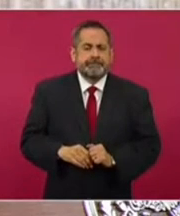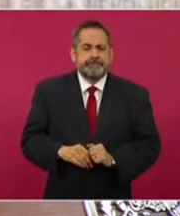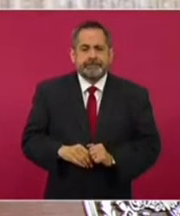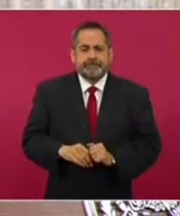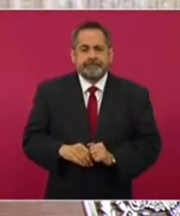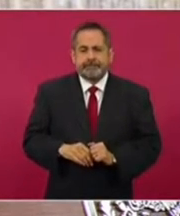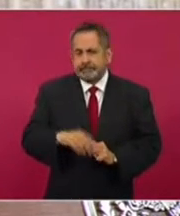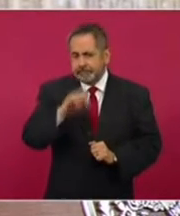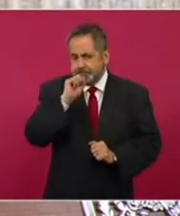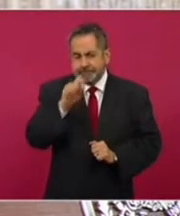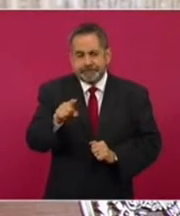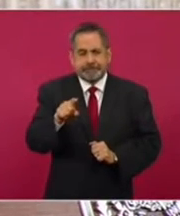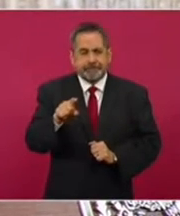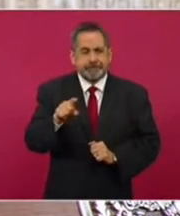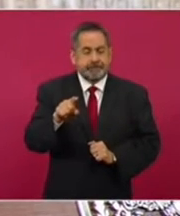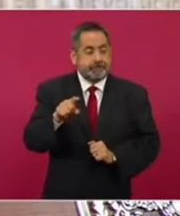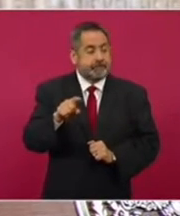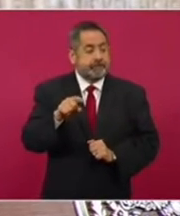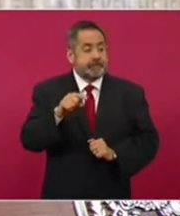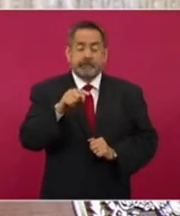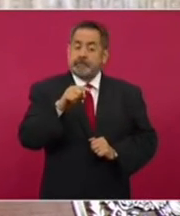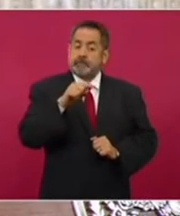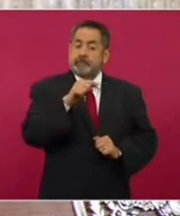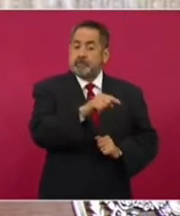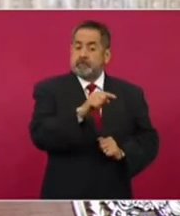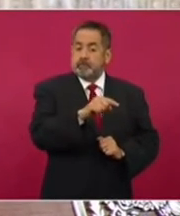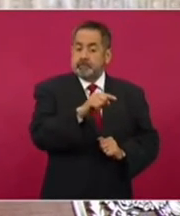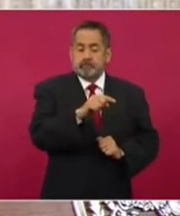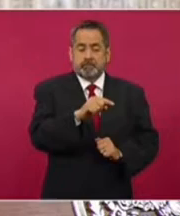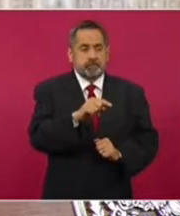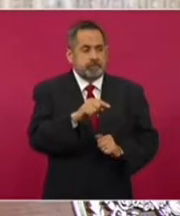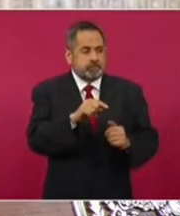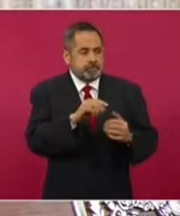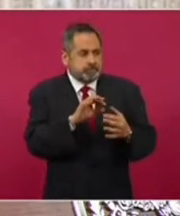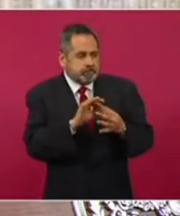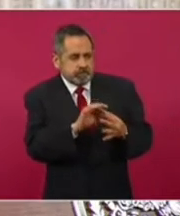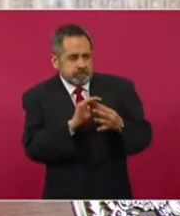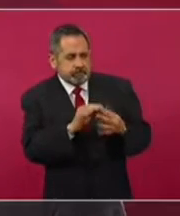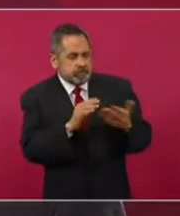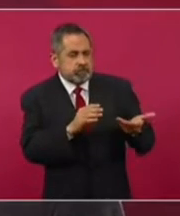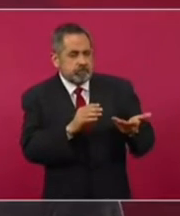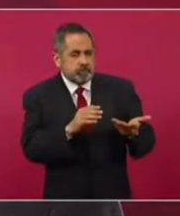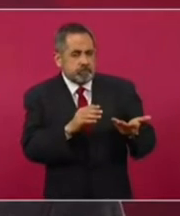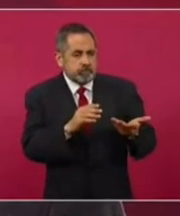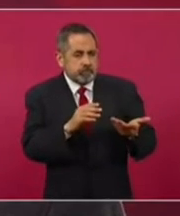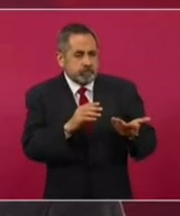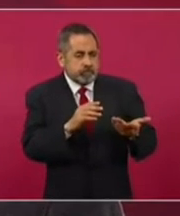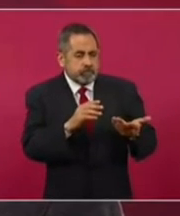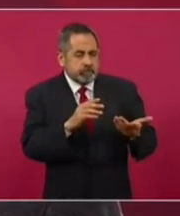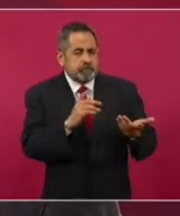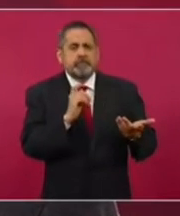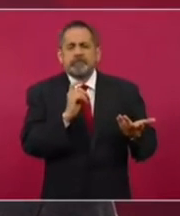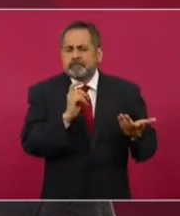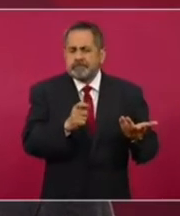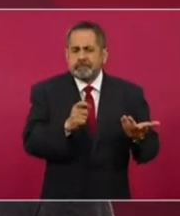Y la relación es a partir de la responsabilidad